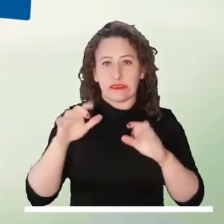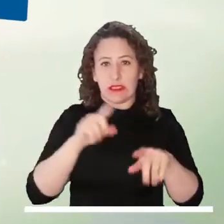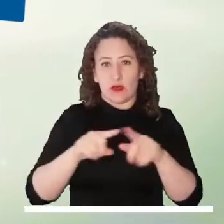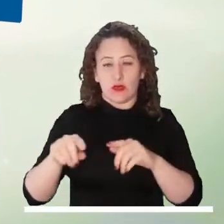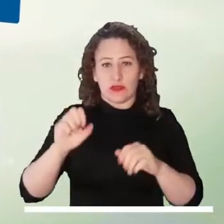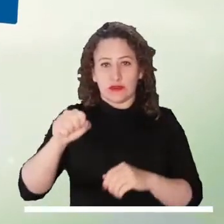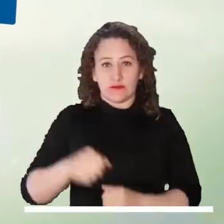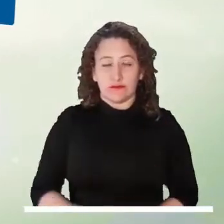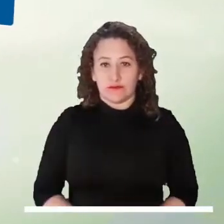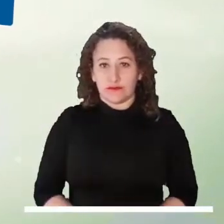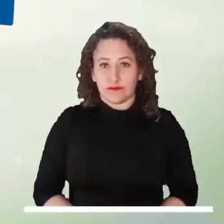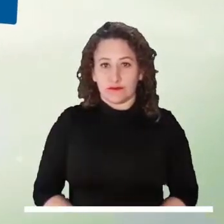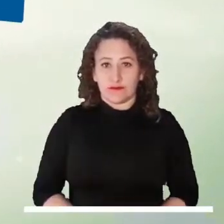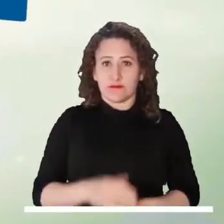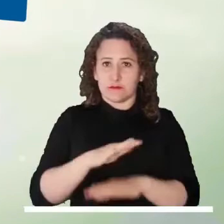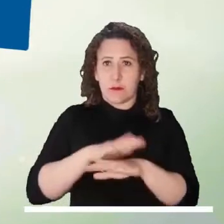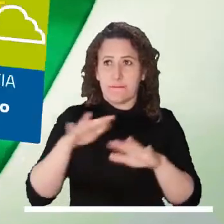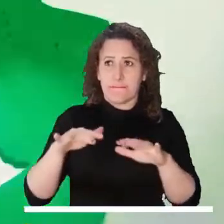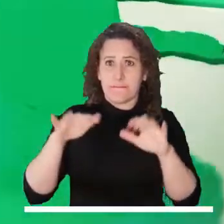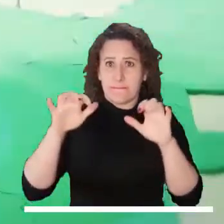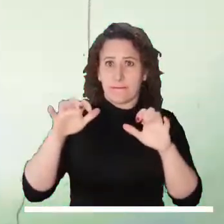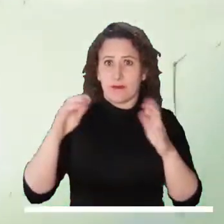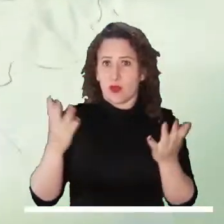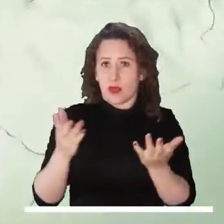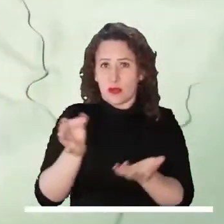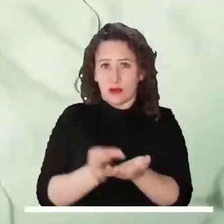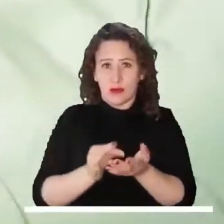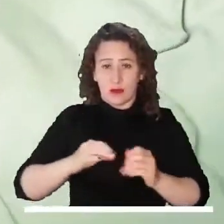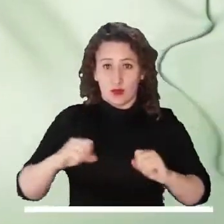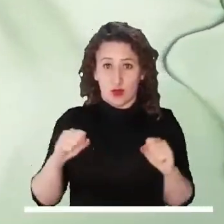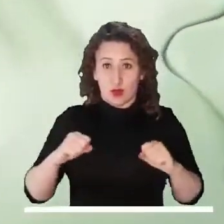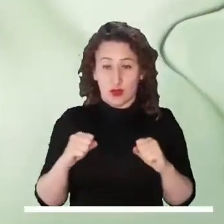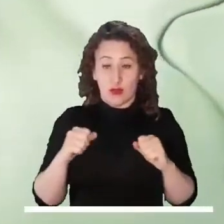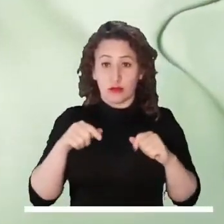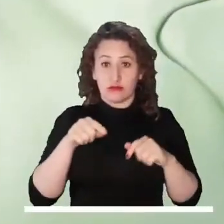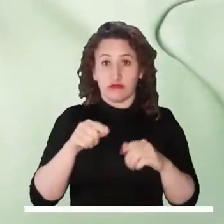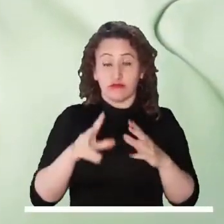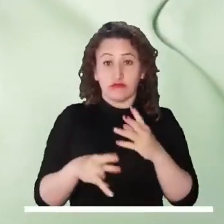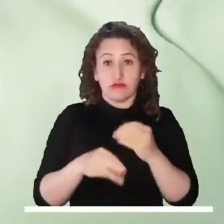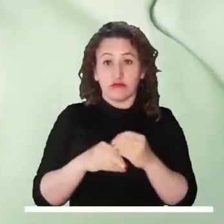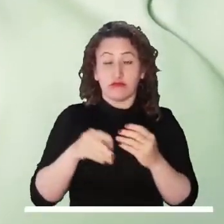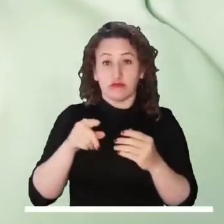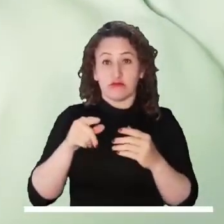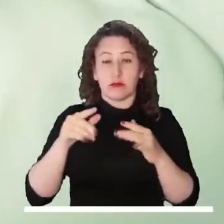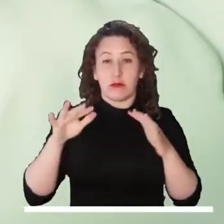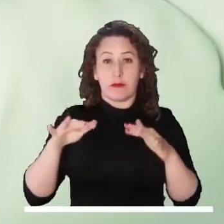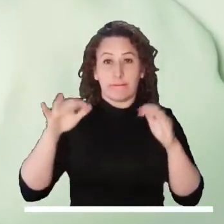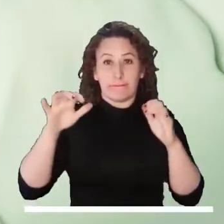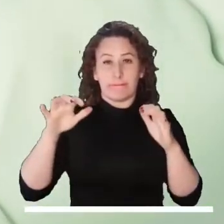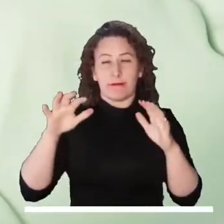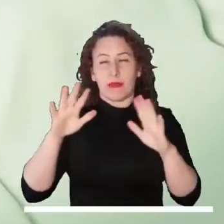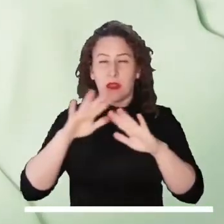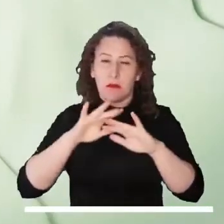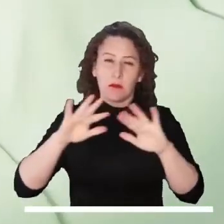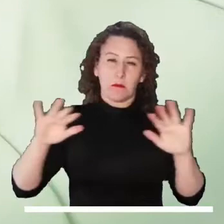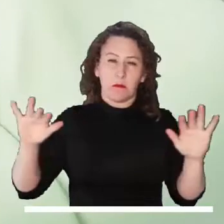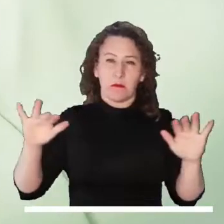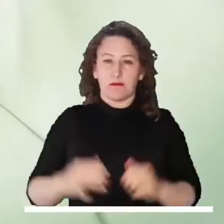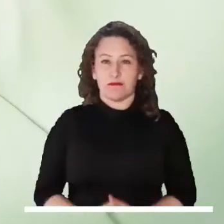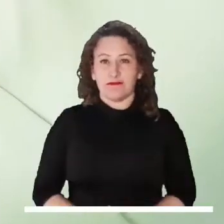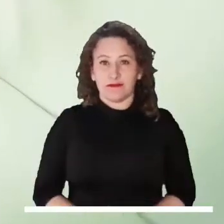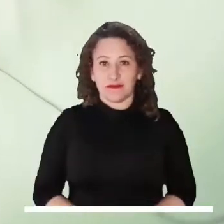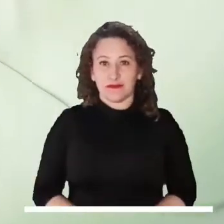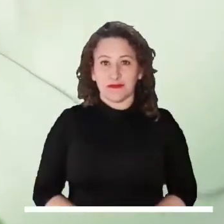algunas precipitaciones menores. Una tarde seca promete la capital del país, donde además se esperan condiciones entre